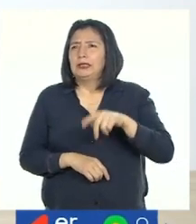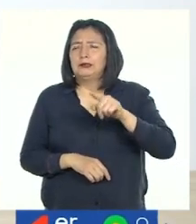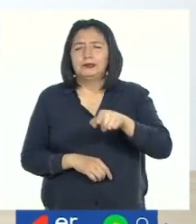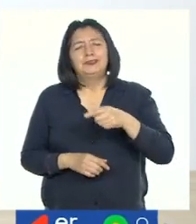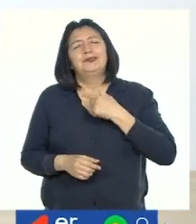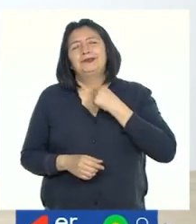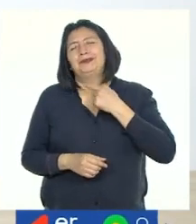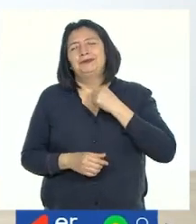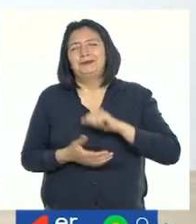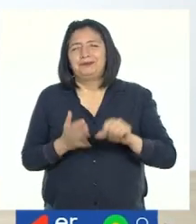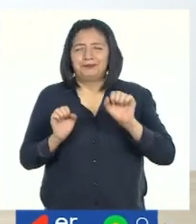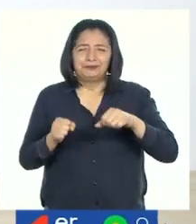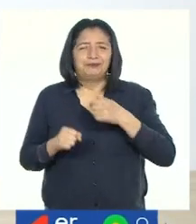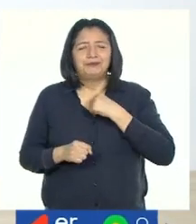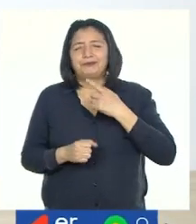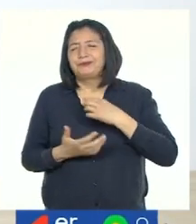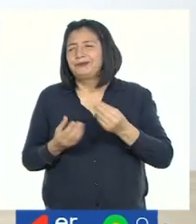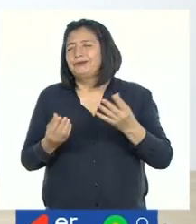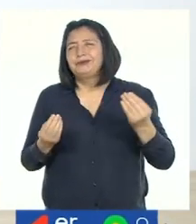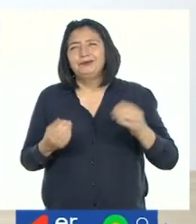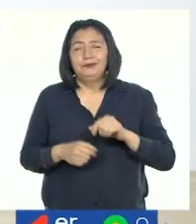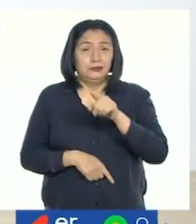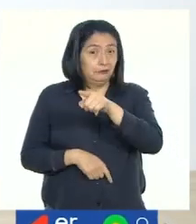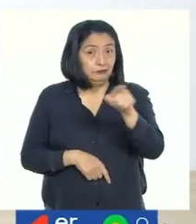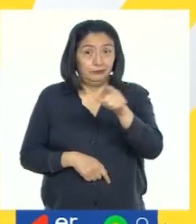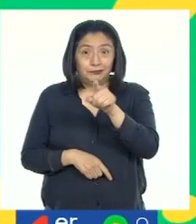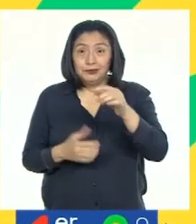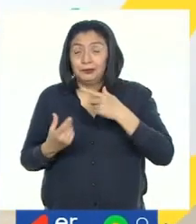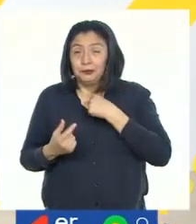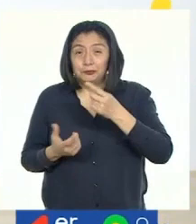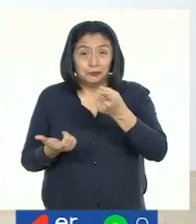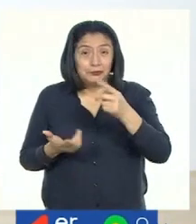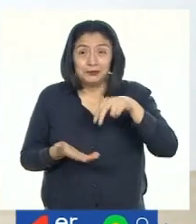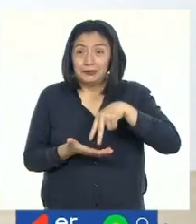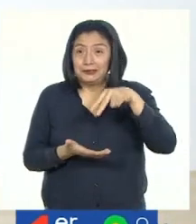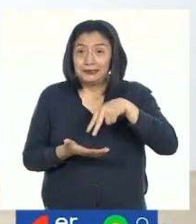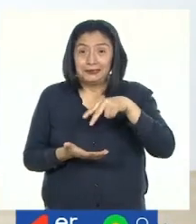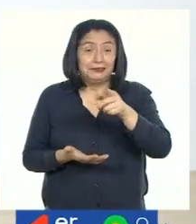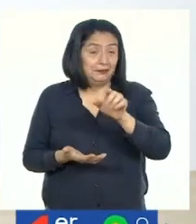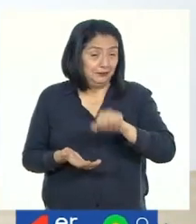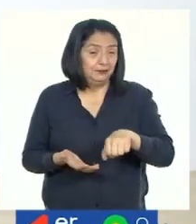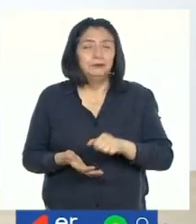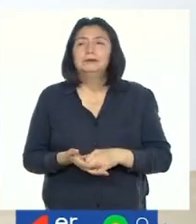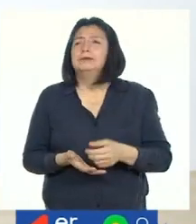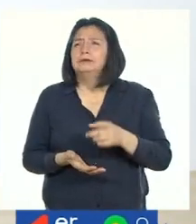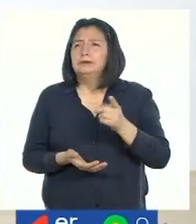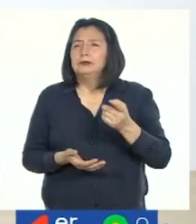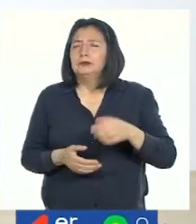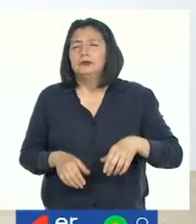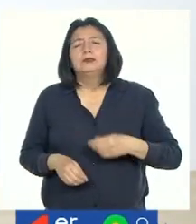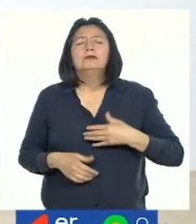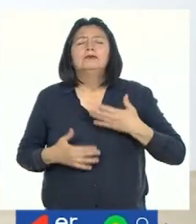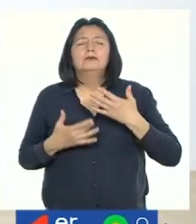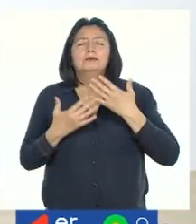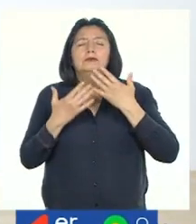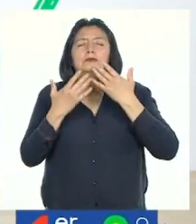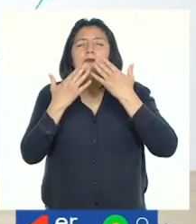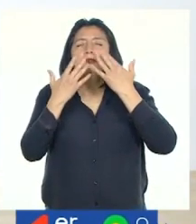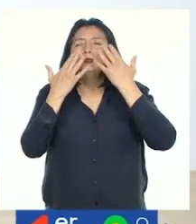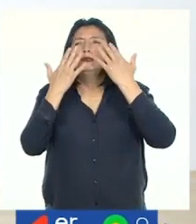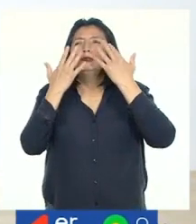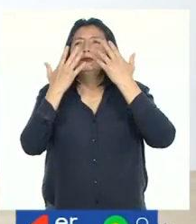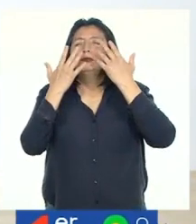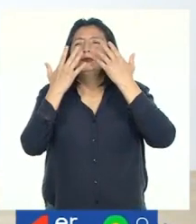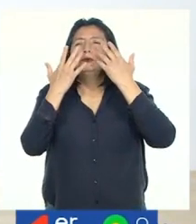Esa es mi parte favorita porque a mí me encanta saltar. ¿A ustedes también les gusta saltar? Sí. Entonces, hacemos. Respiro, respiro, respiro.